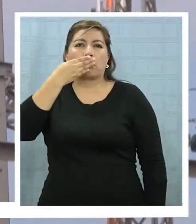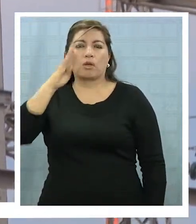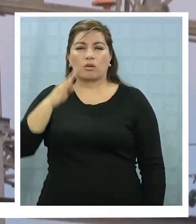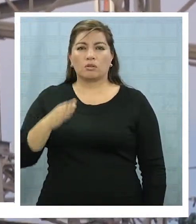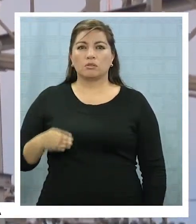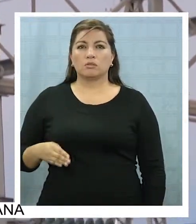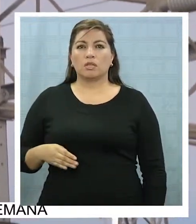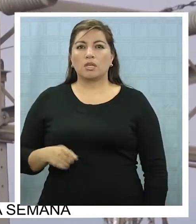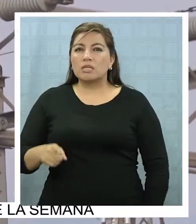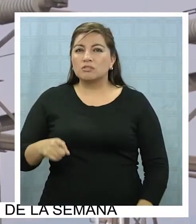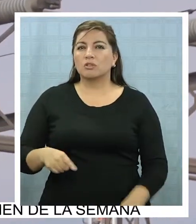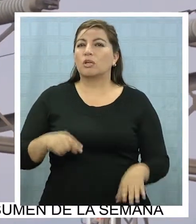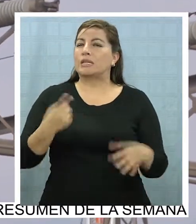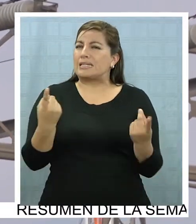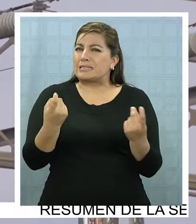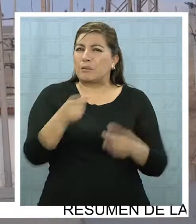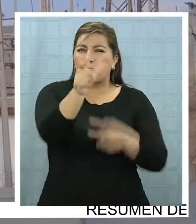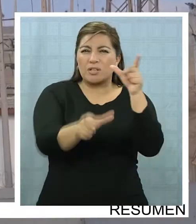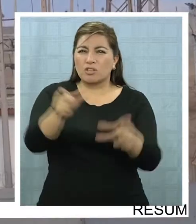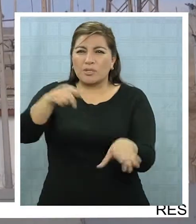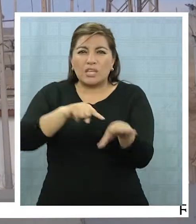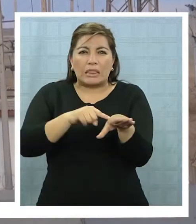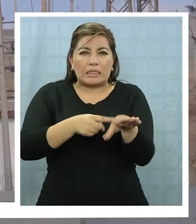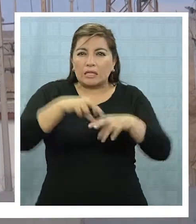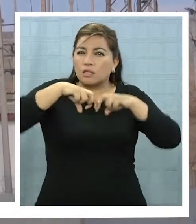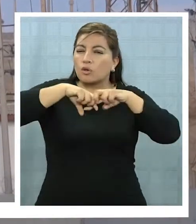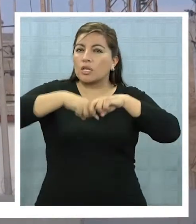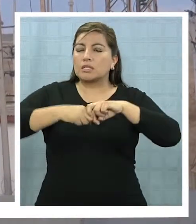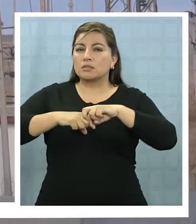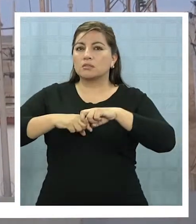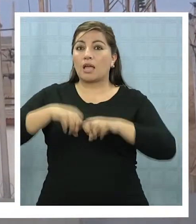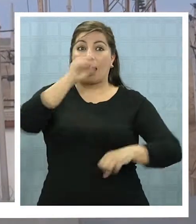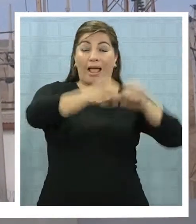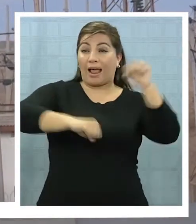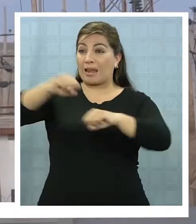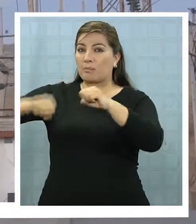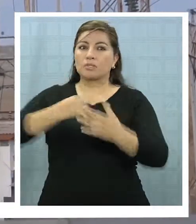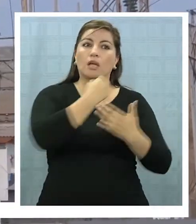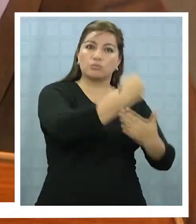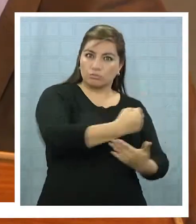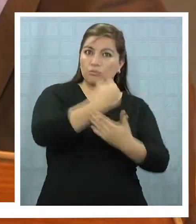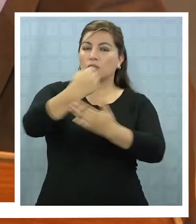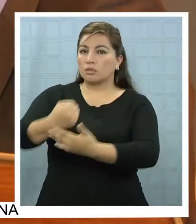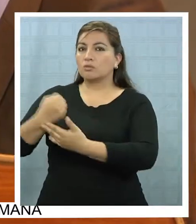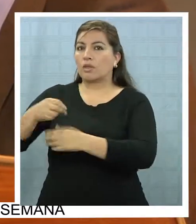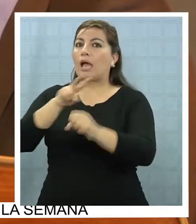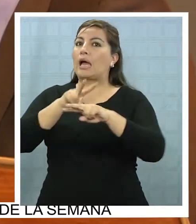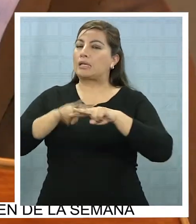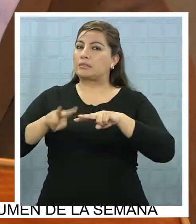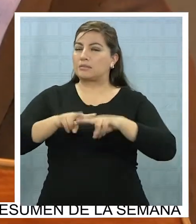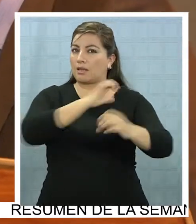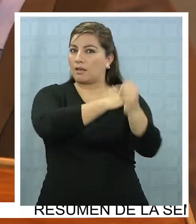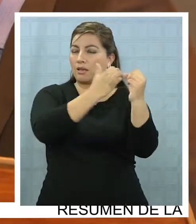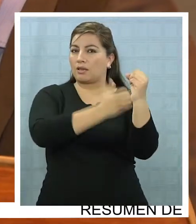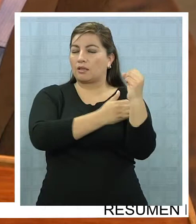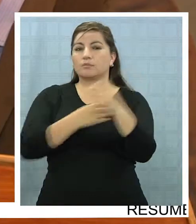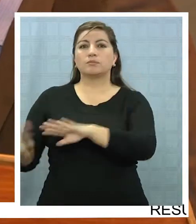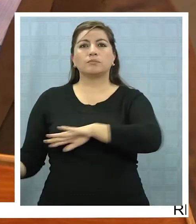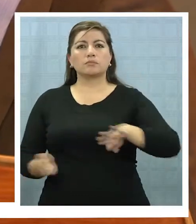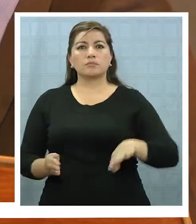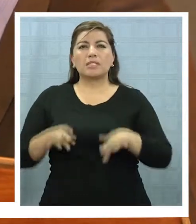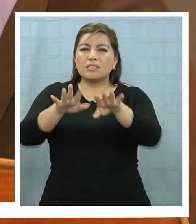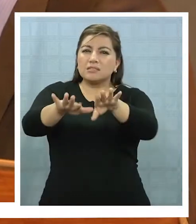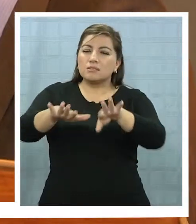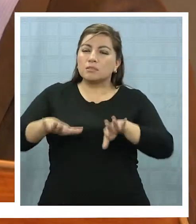de mucho técnico eléctrico que ayude a las empresas a hacer eficiencia energética. Durante el seminario se presentaron